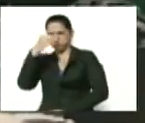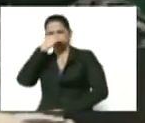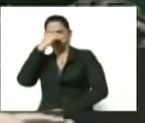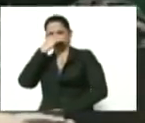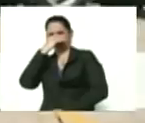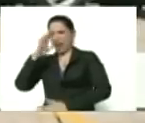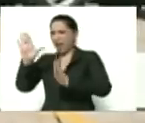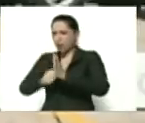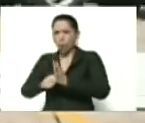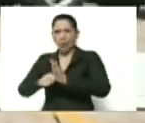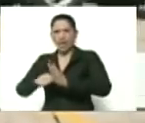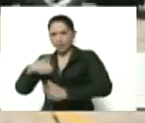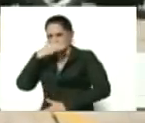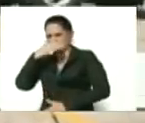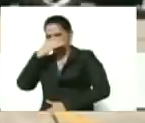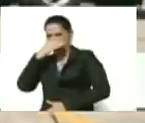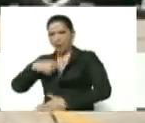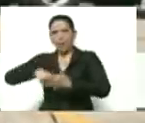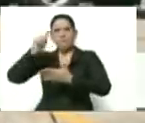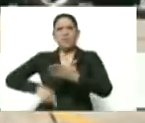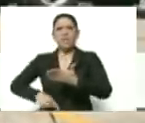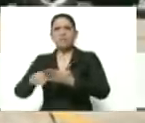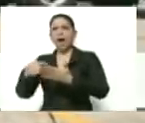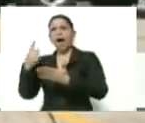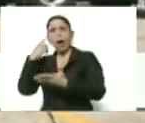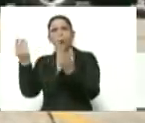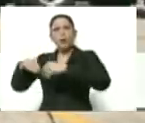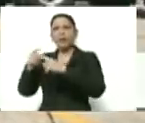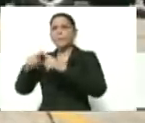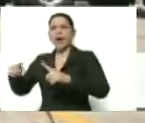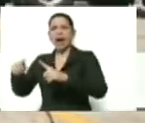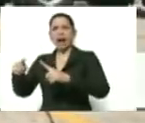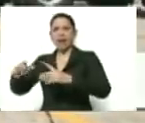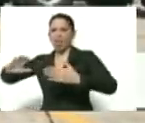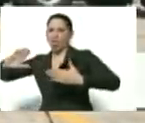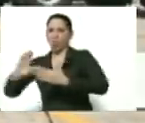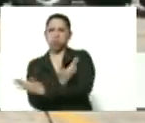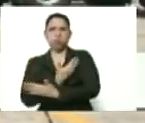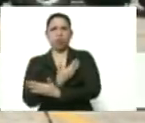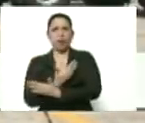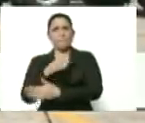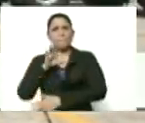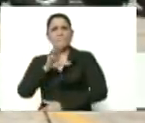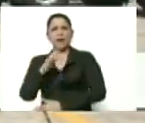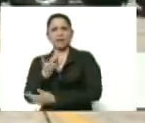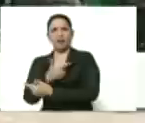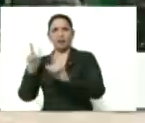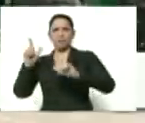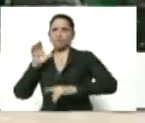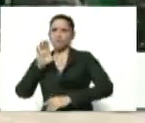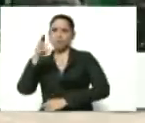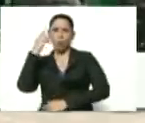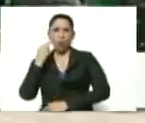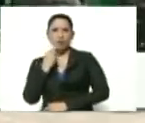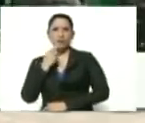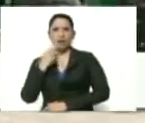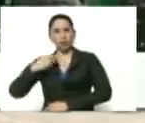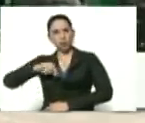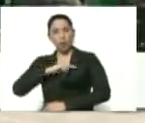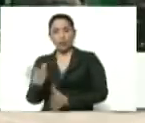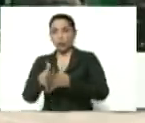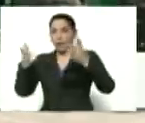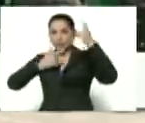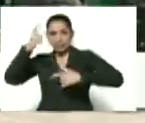criminal, que firma contratos para que invadan la patria de Bolívar. La patria de nuestro gigante